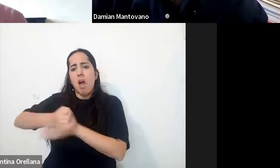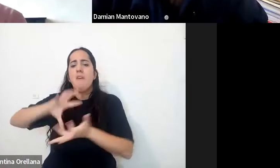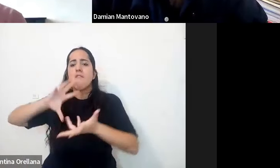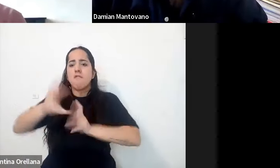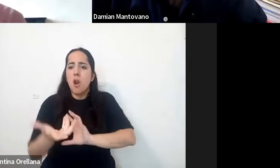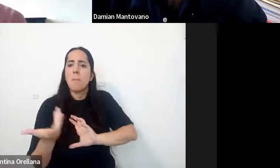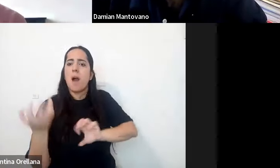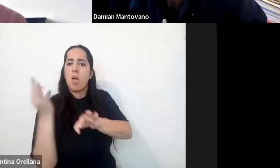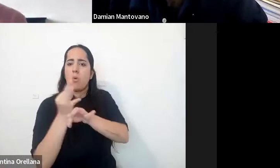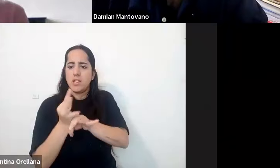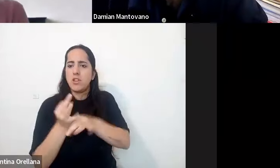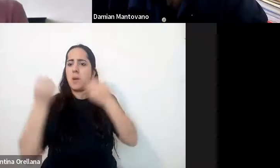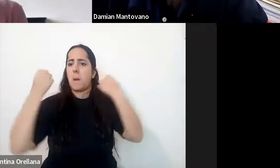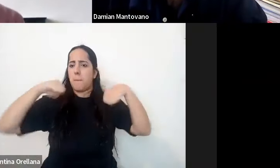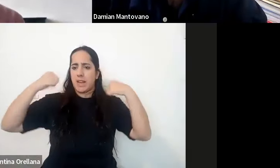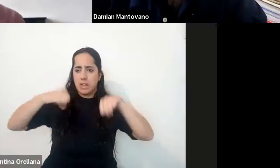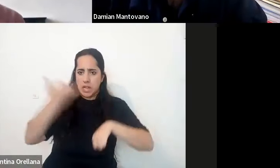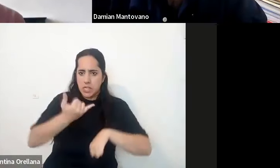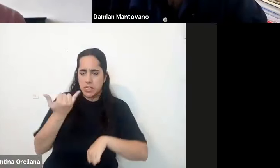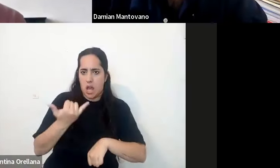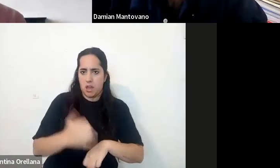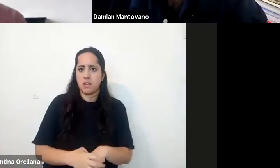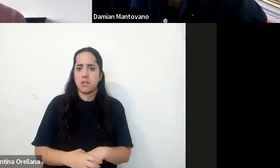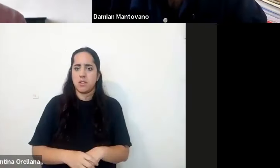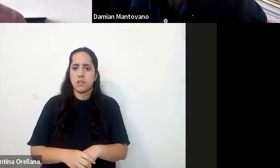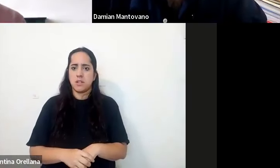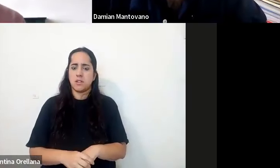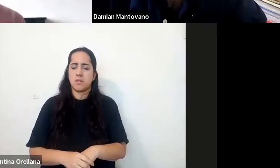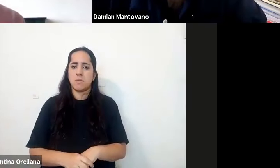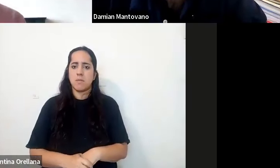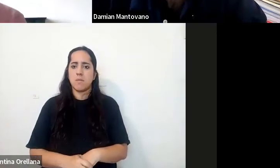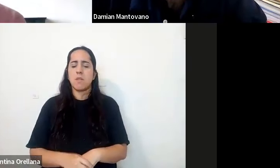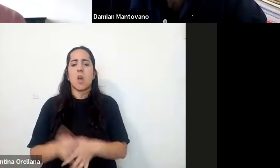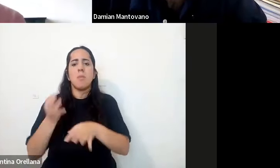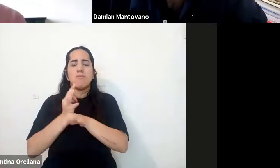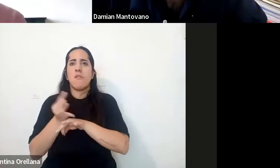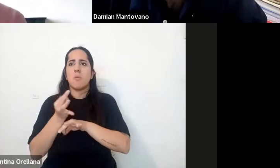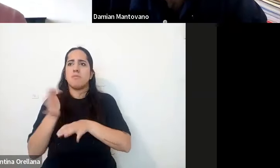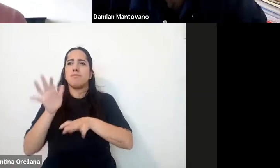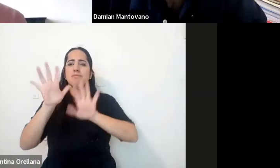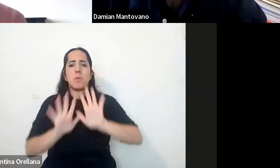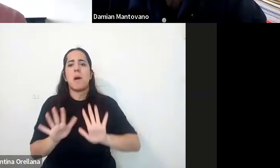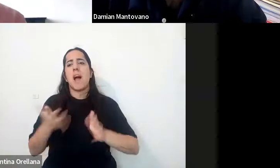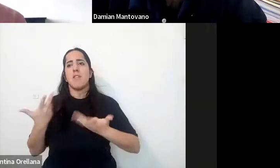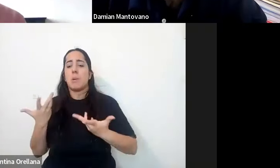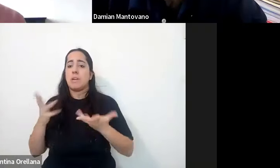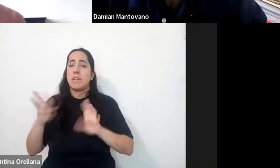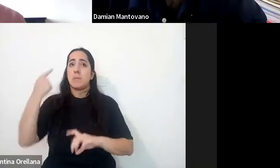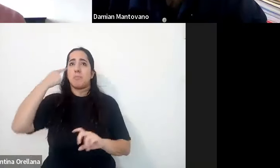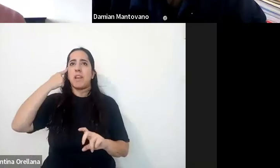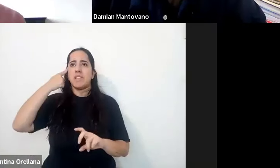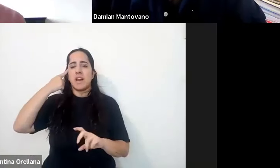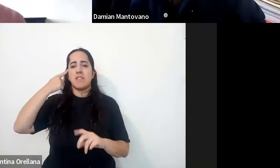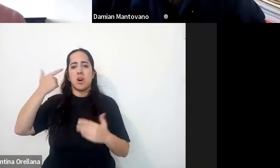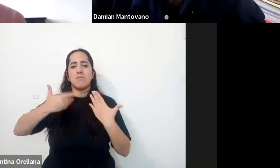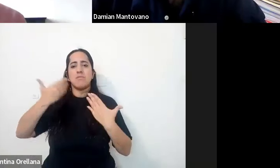hay prácticas educativas que todavía o hay formaciones que a veces se siguen pensando o actuando